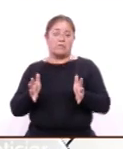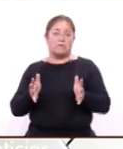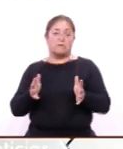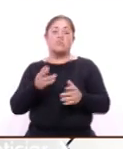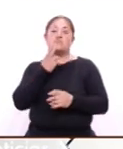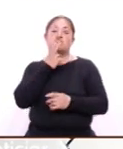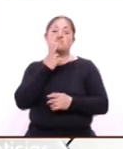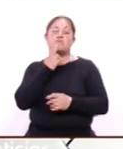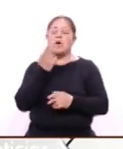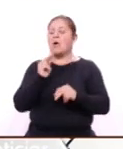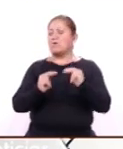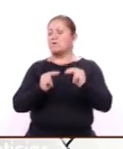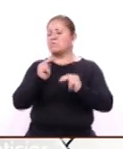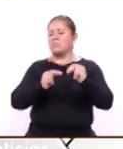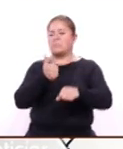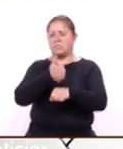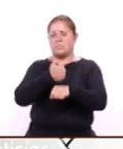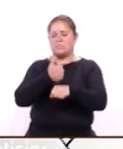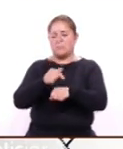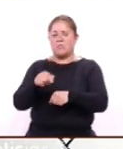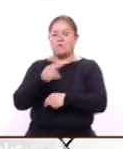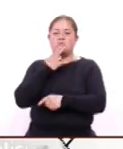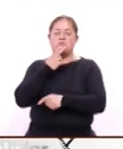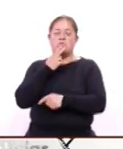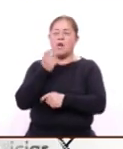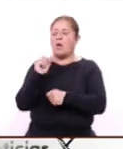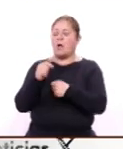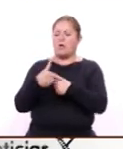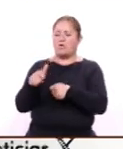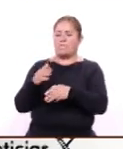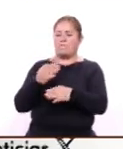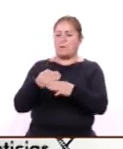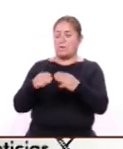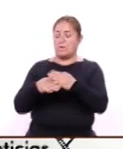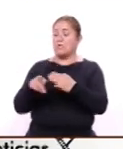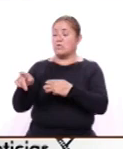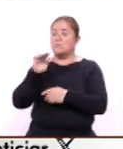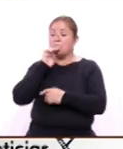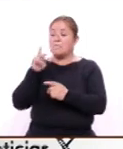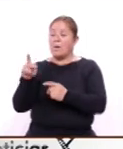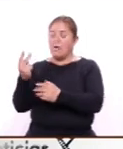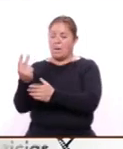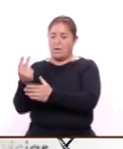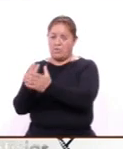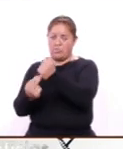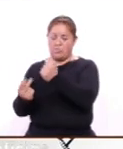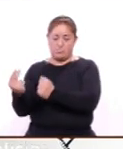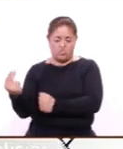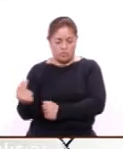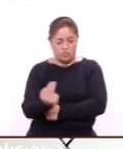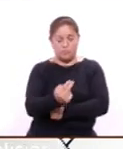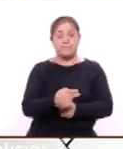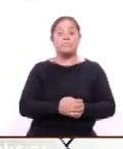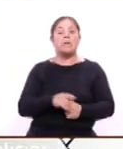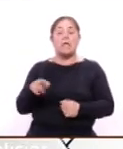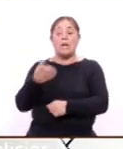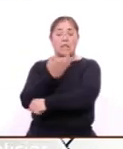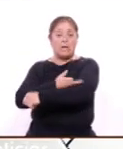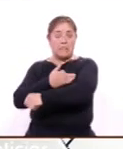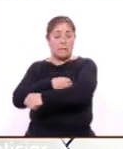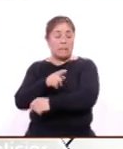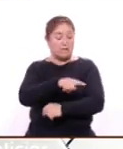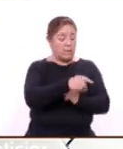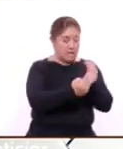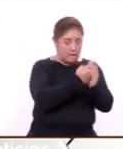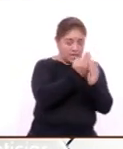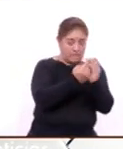nivel primaria que ya puedan manejar también algún material pueden ir incluso con sus mamás, esto por las tardes, porque las mañanas es totalmente para las